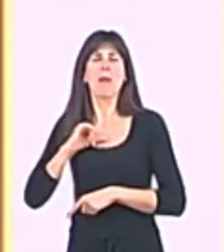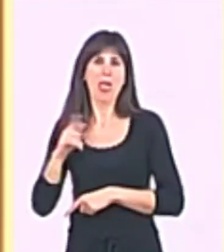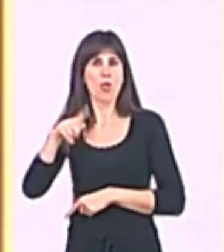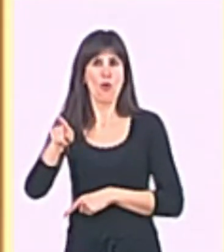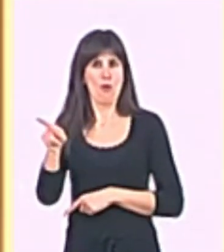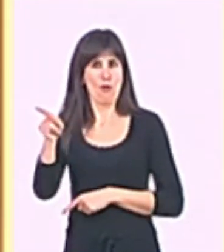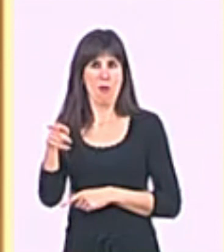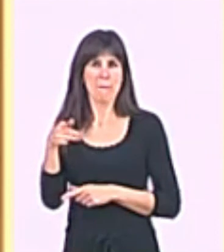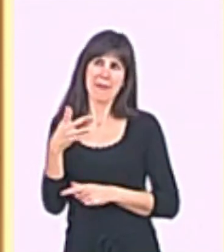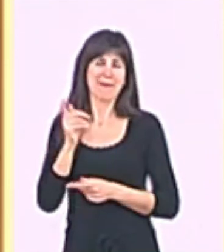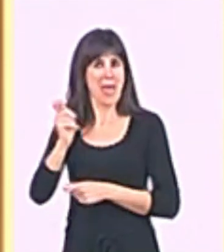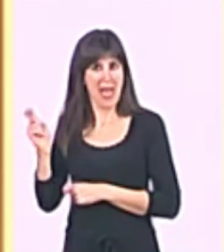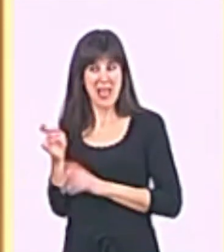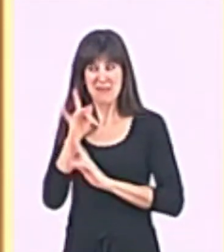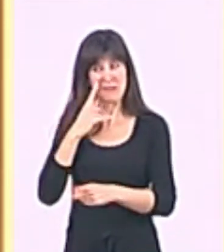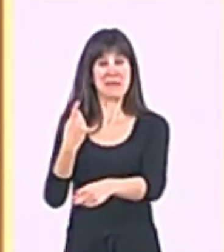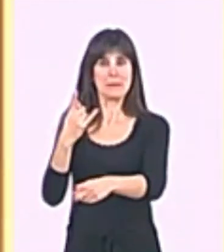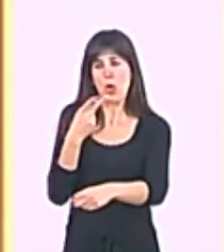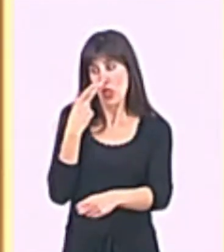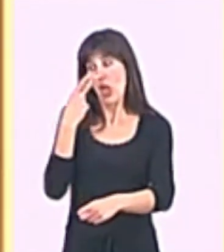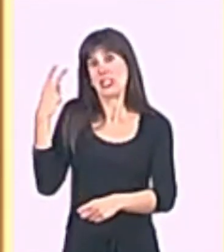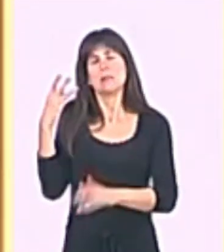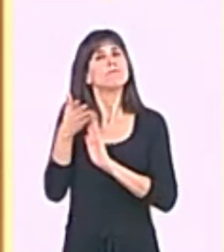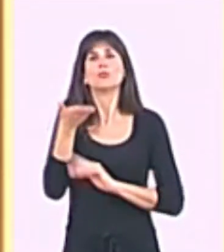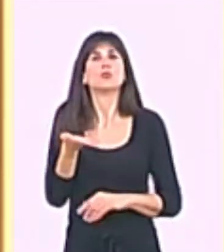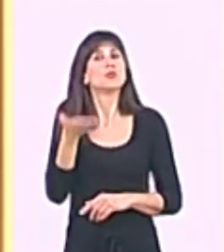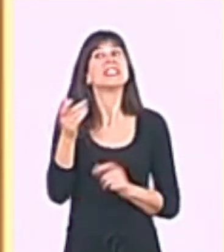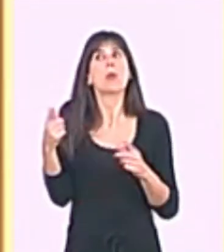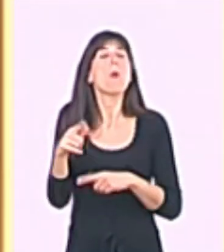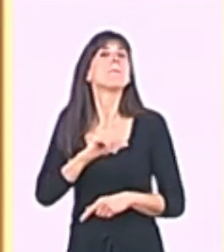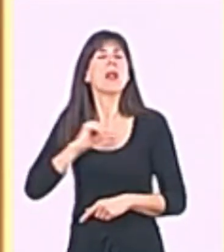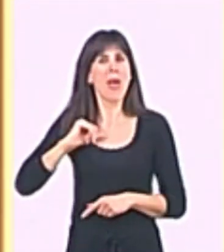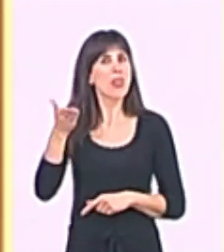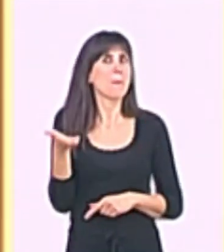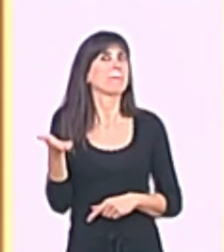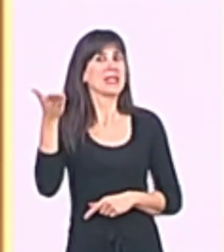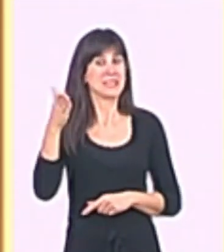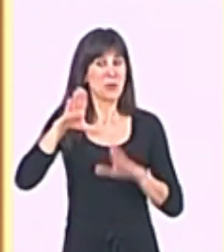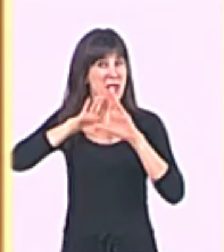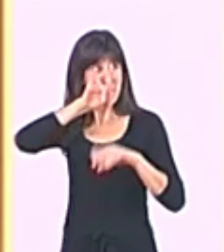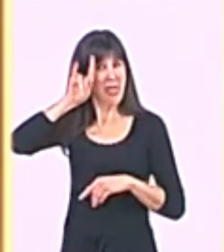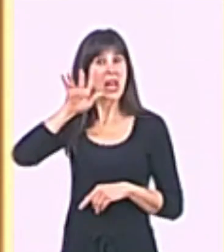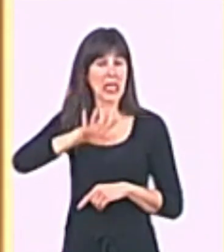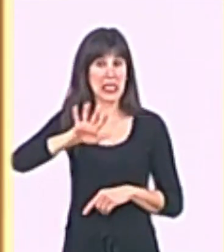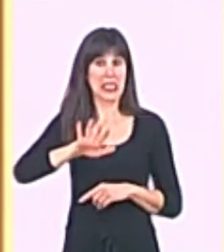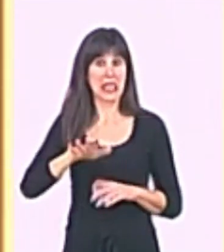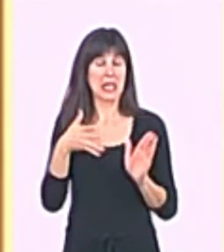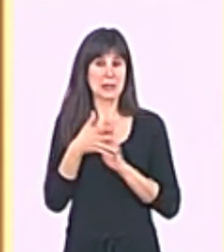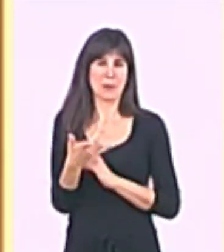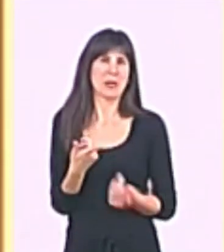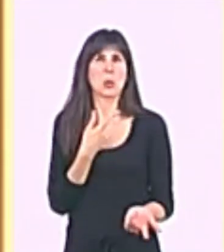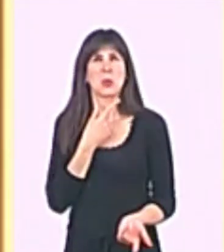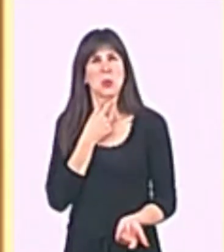la cifra de cómo en los dos últimos años han subido los seguros privados en la Comunidad de Madrid, y con el mal gusto,